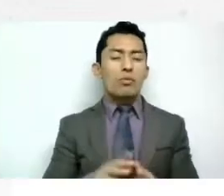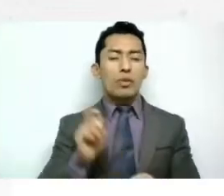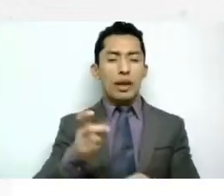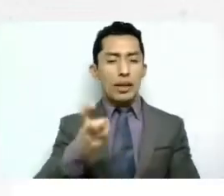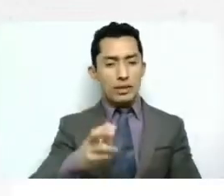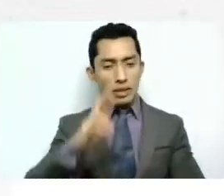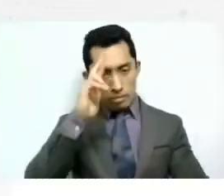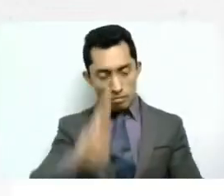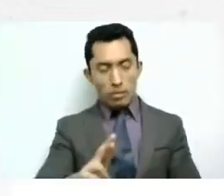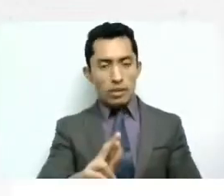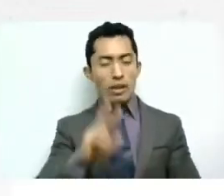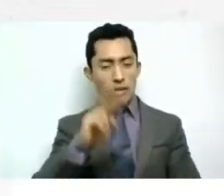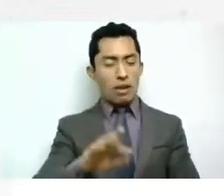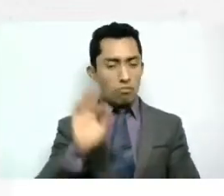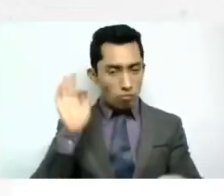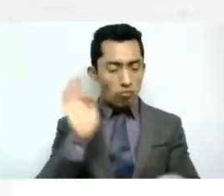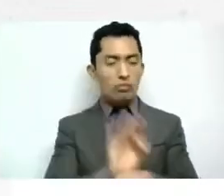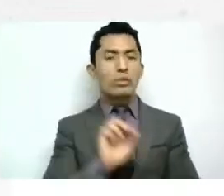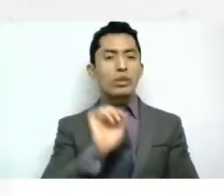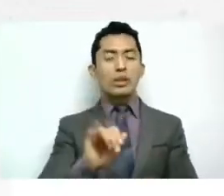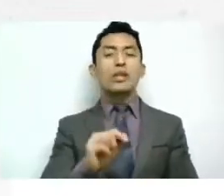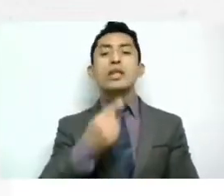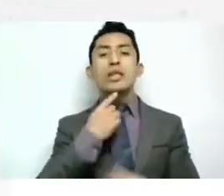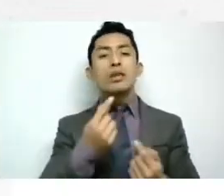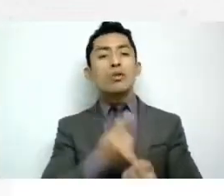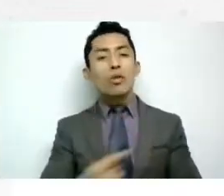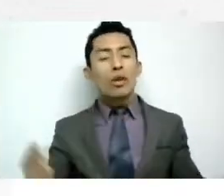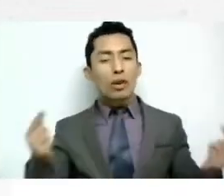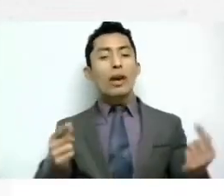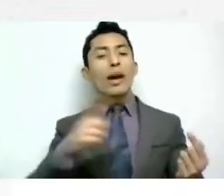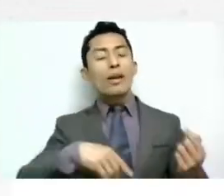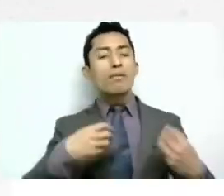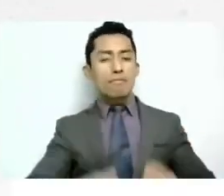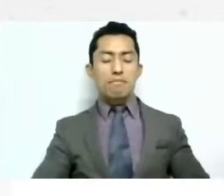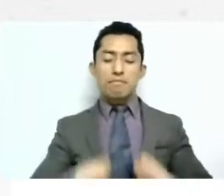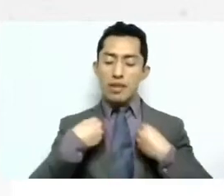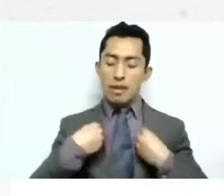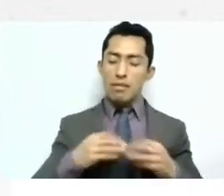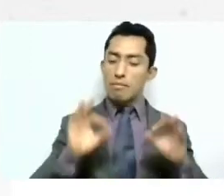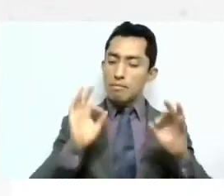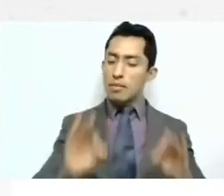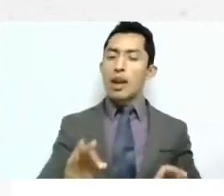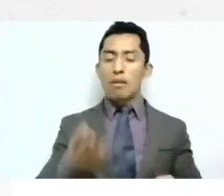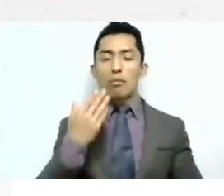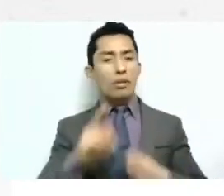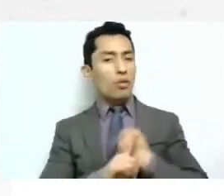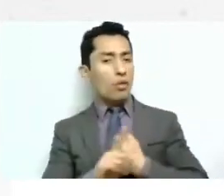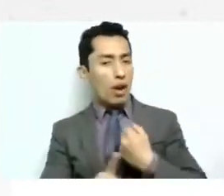y les vamos a dar esa garantía a los menores de que van a vivir sanamente que van a vivir